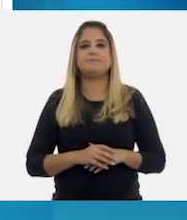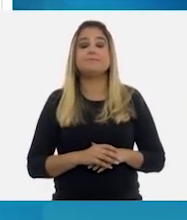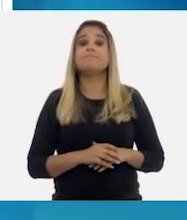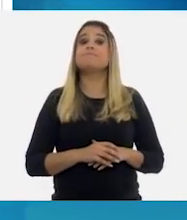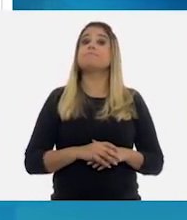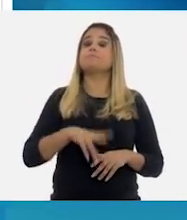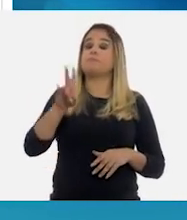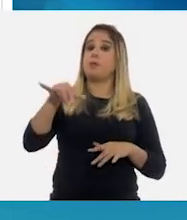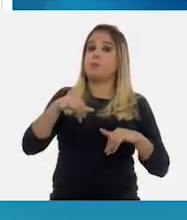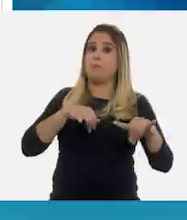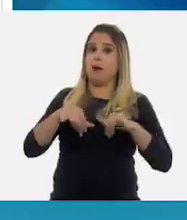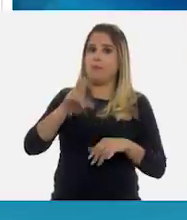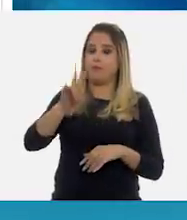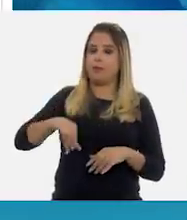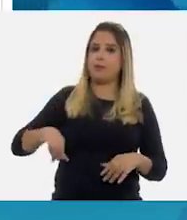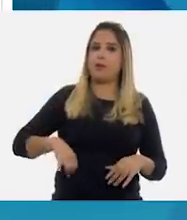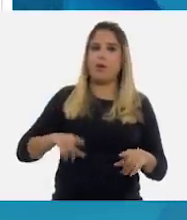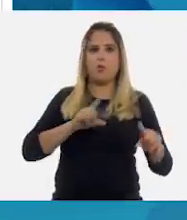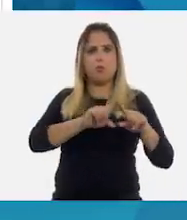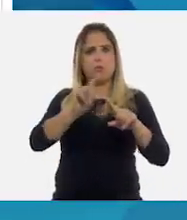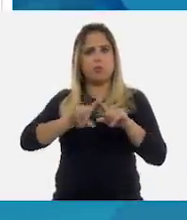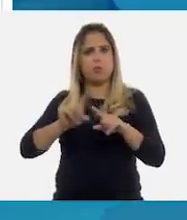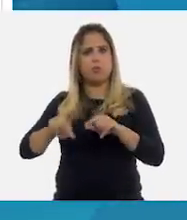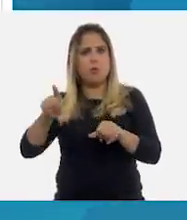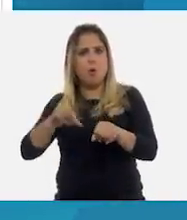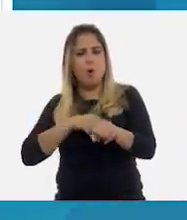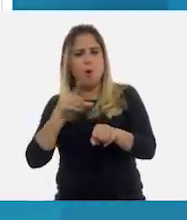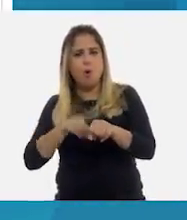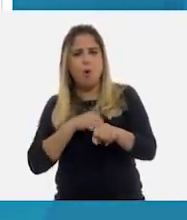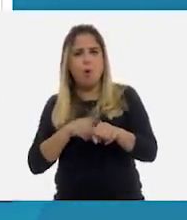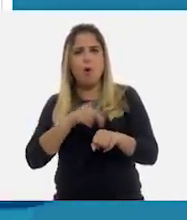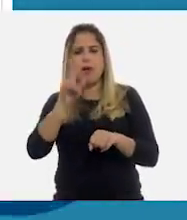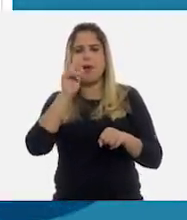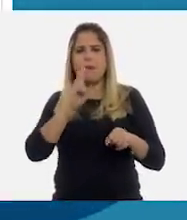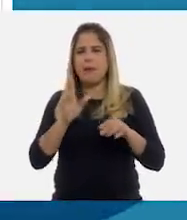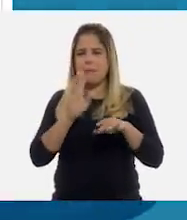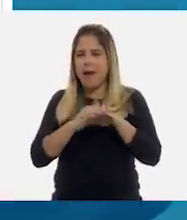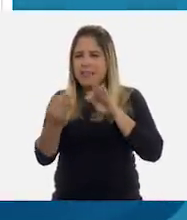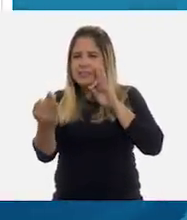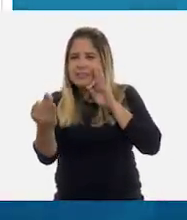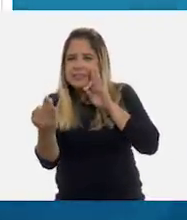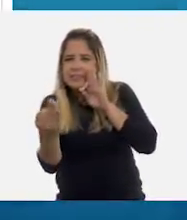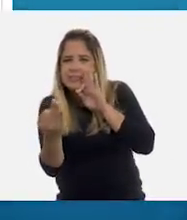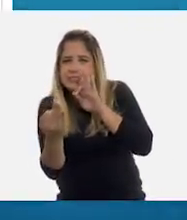Es un mapa muy interesante, con muchos colores. Ajá. A ver, vamos a verlo más de cerca.